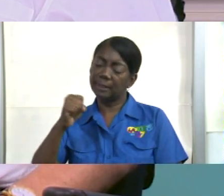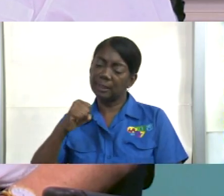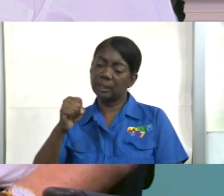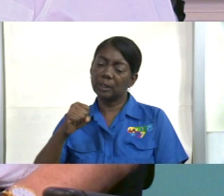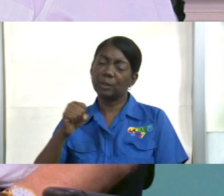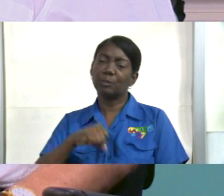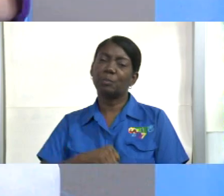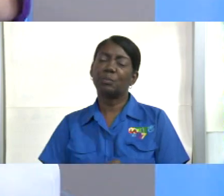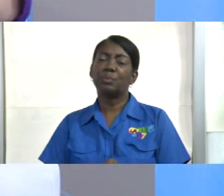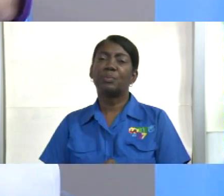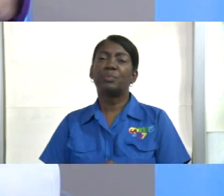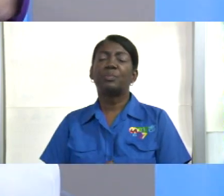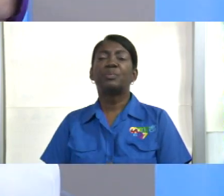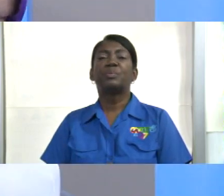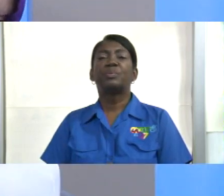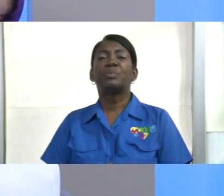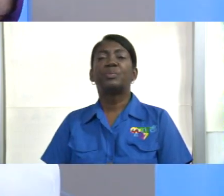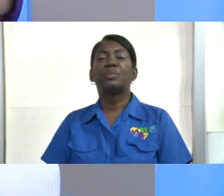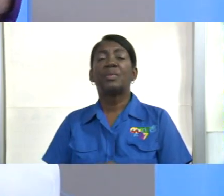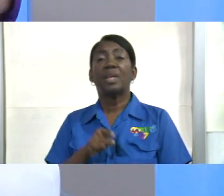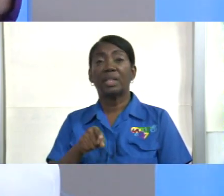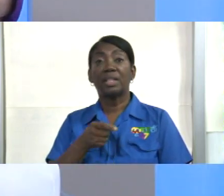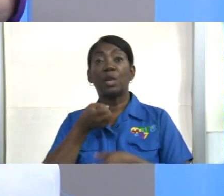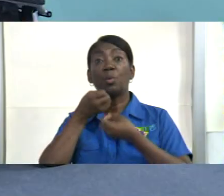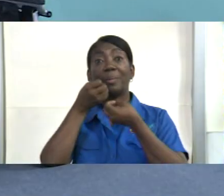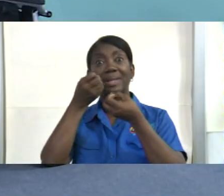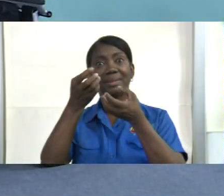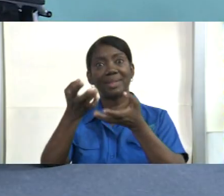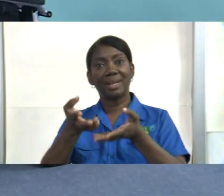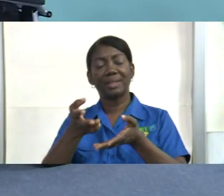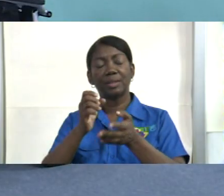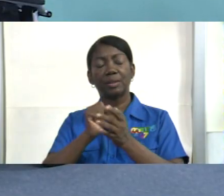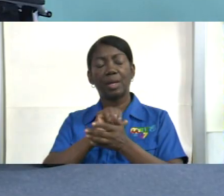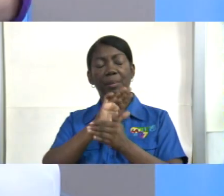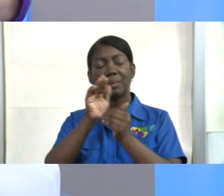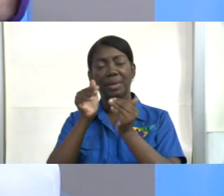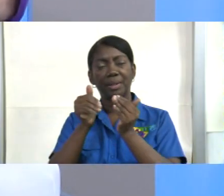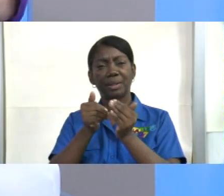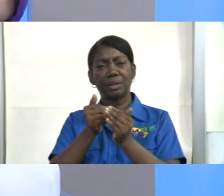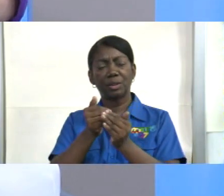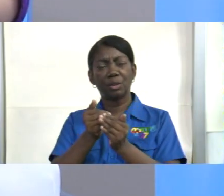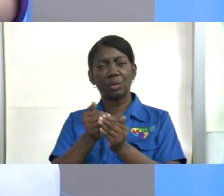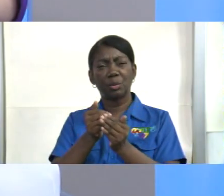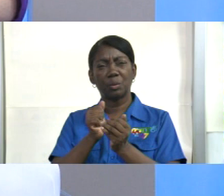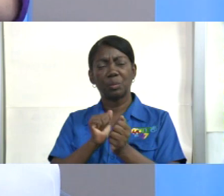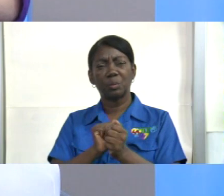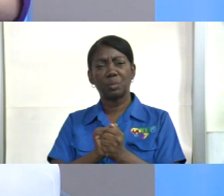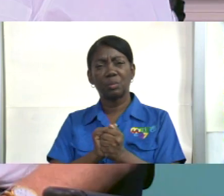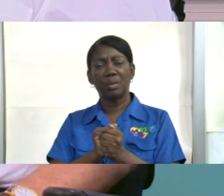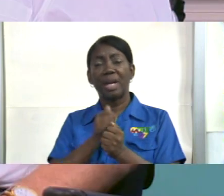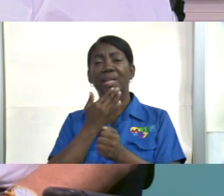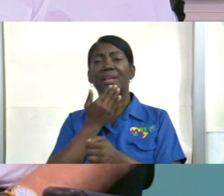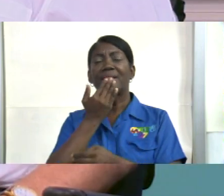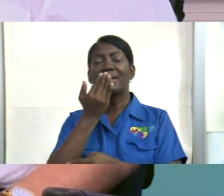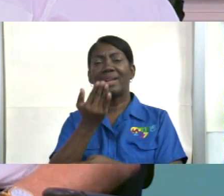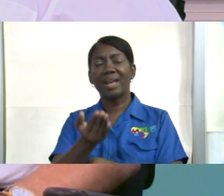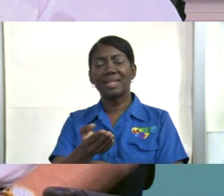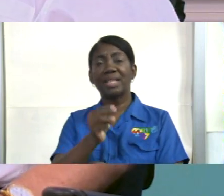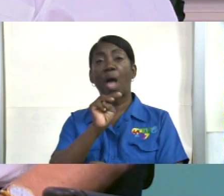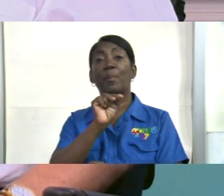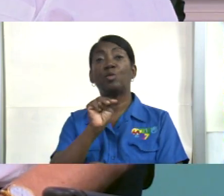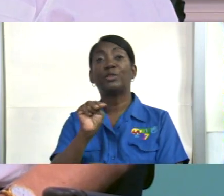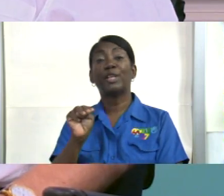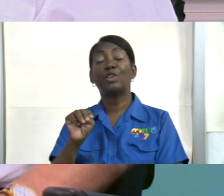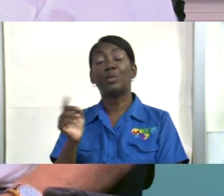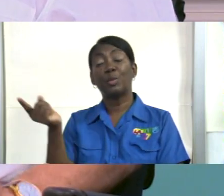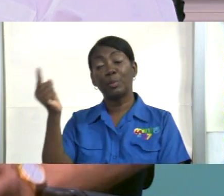es que este es un mensaje para todos un mensaje gracias monseñor por venir con